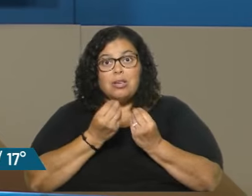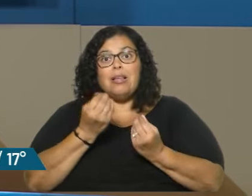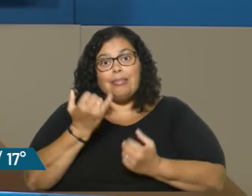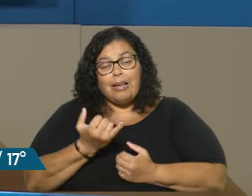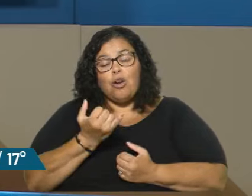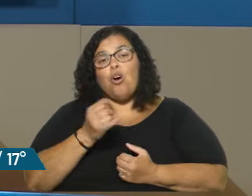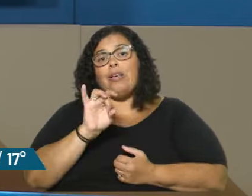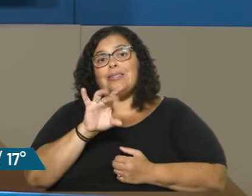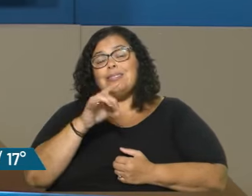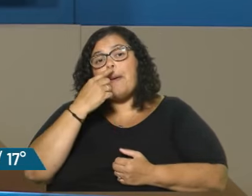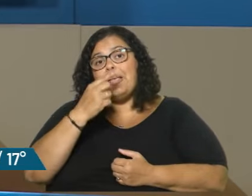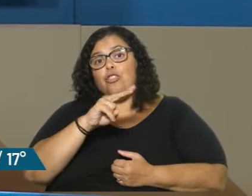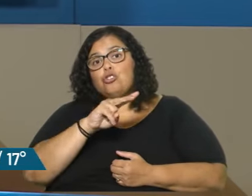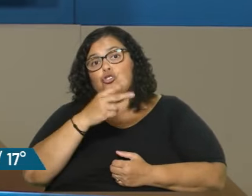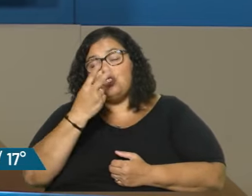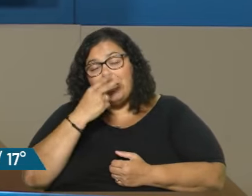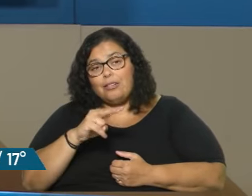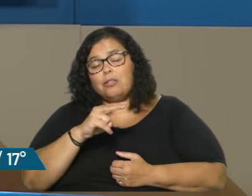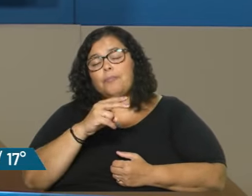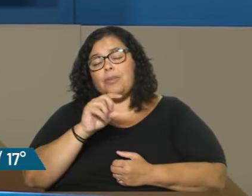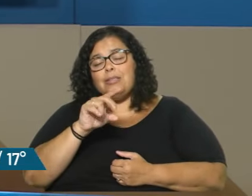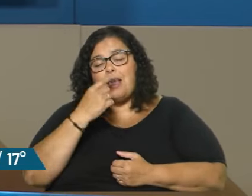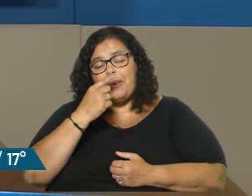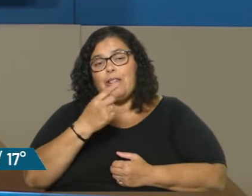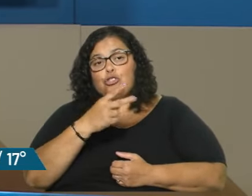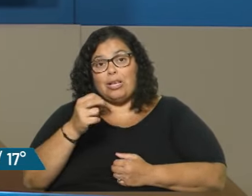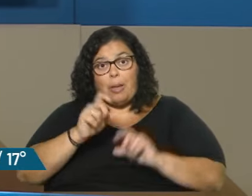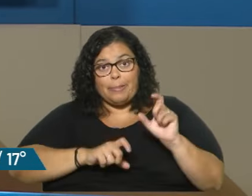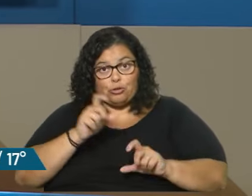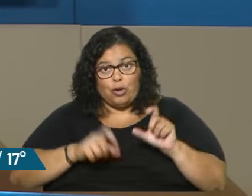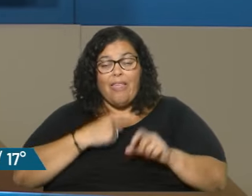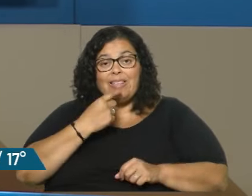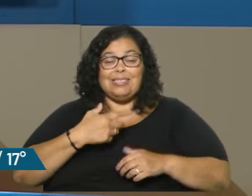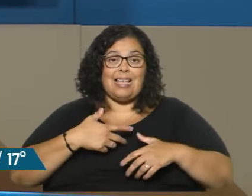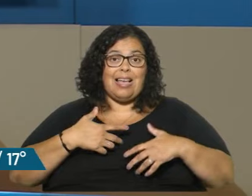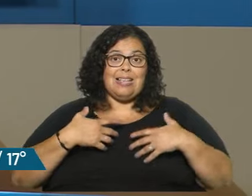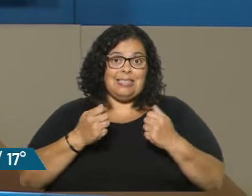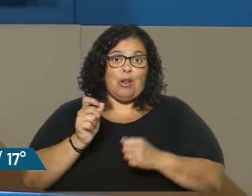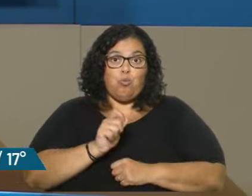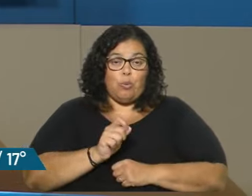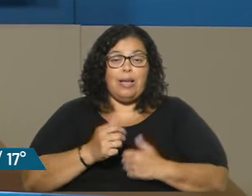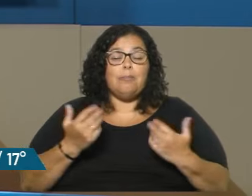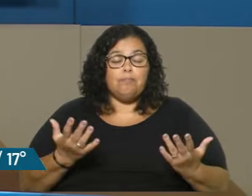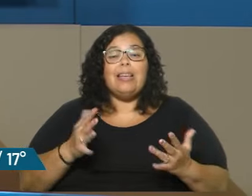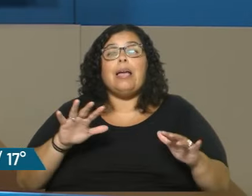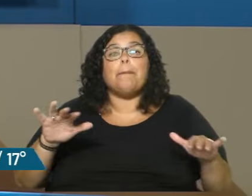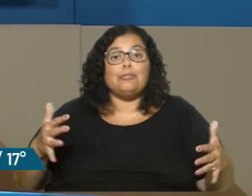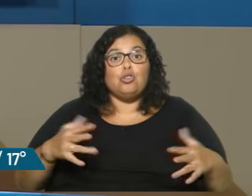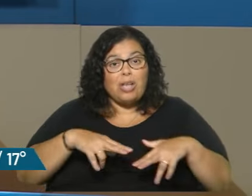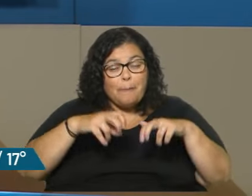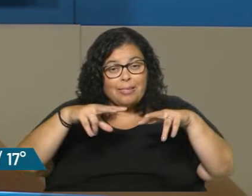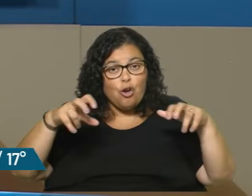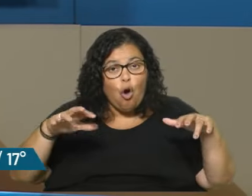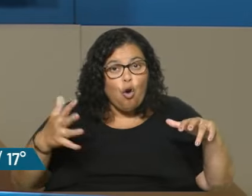.214 fallecidos, según los datos de salud pública. ¿Qué pasó con esas personas? ¿Qué fue lo que pasó? ¿Se investigó?